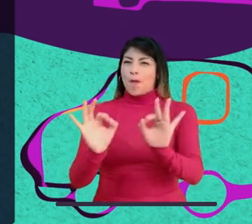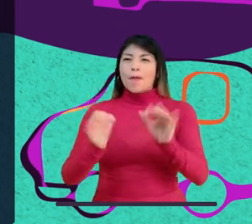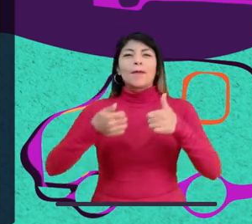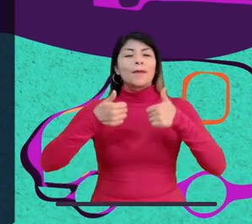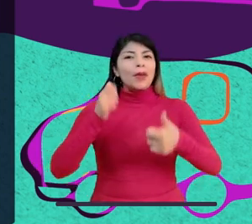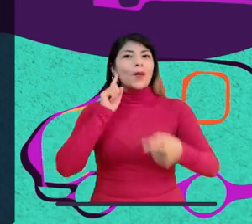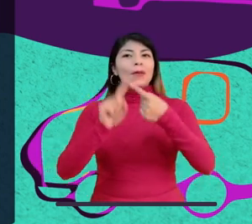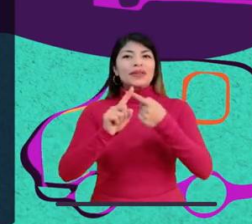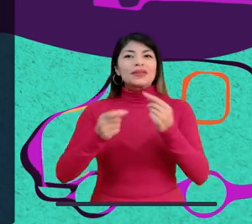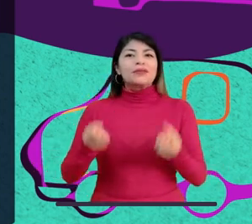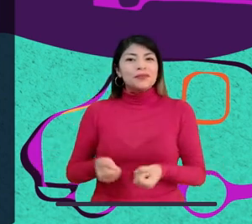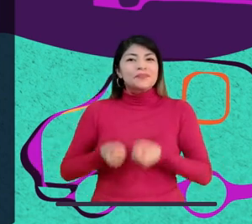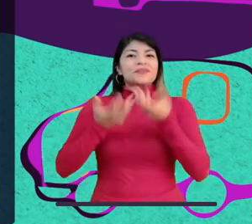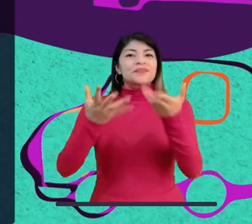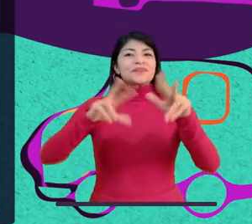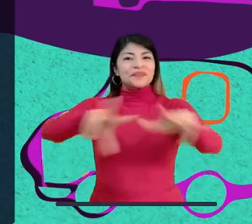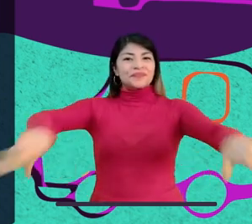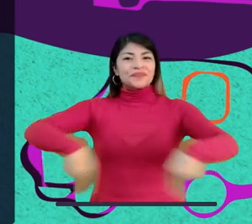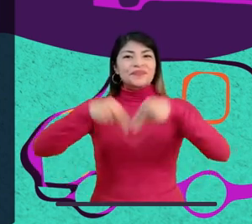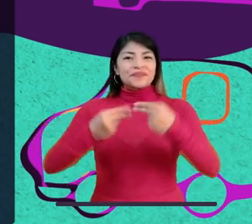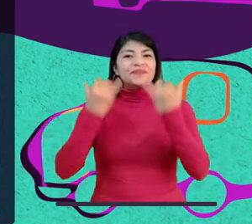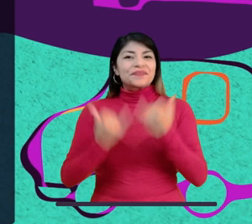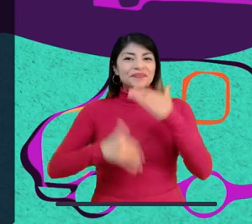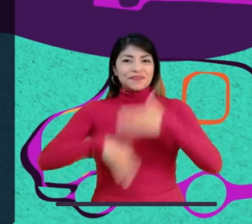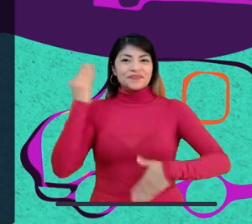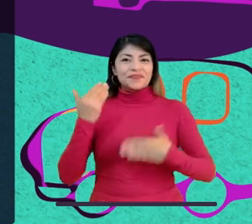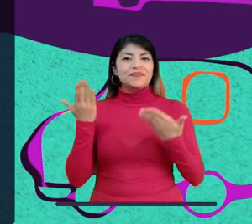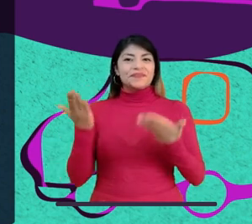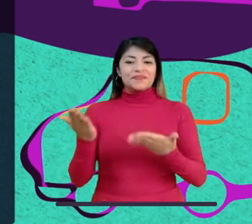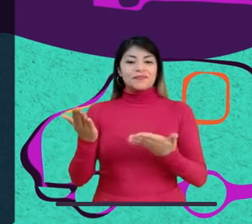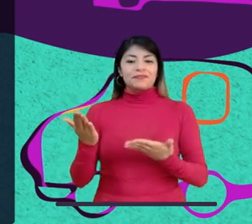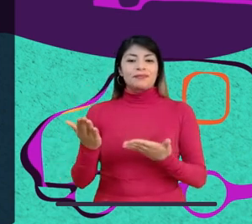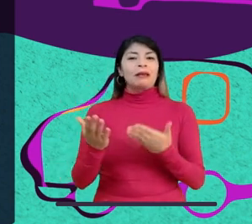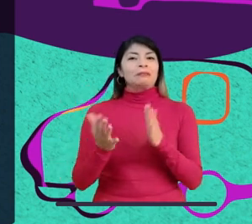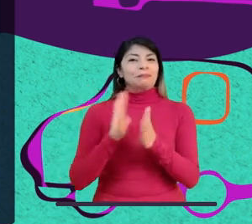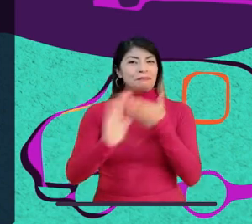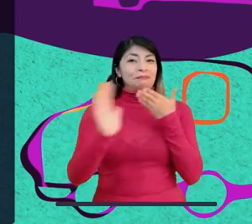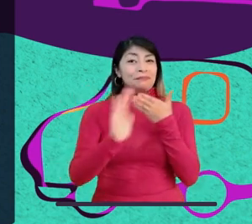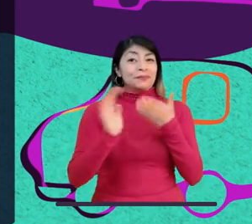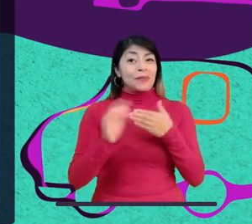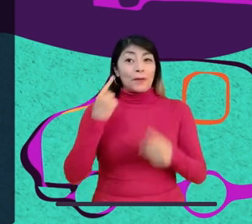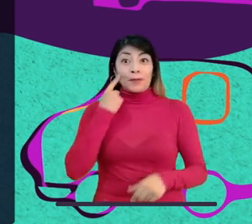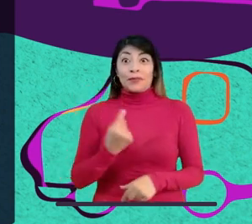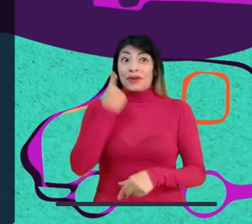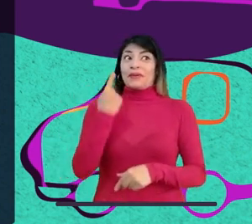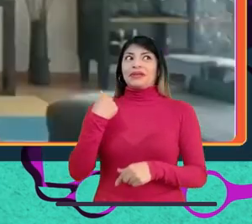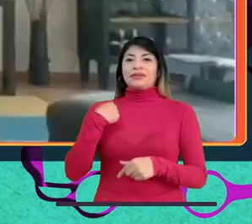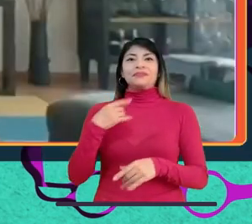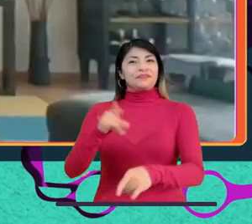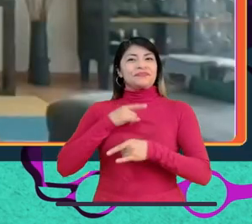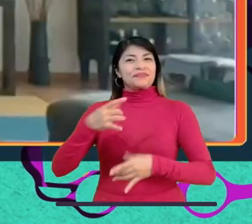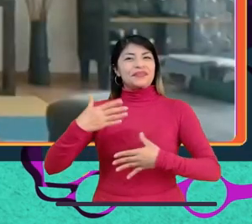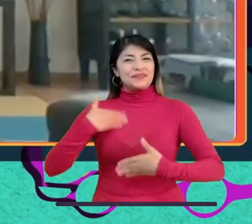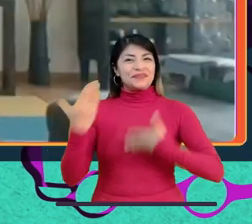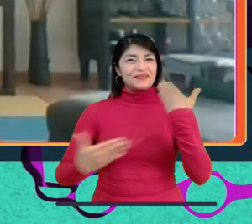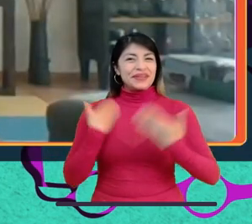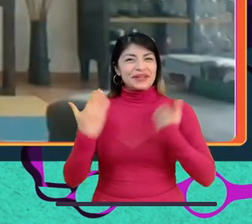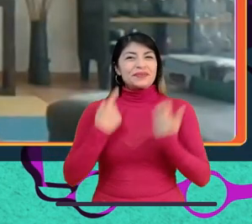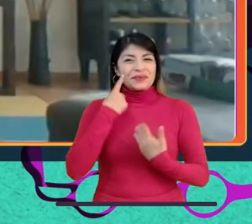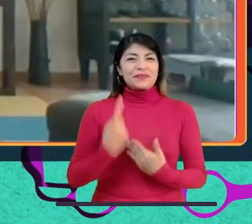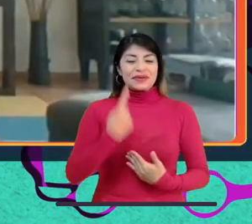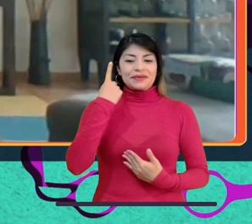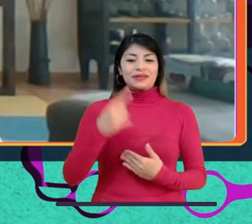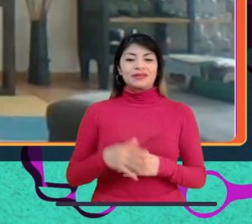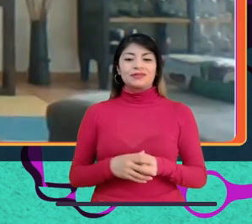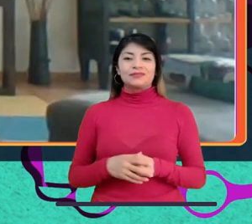que tienen pensamientos muy buenos para nuestra sociedad. Entonces, vamos a comenzar. Primera vez que hago esto. Yo también me siento muy feliz de estar aquí